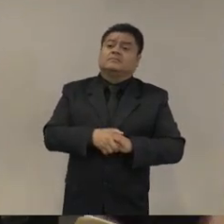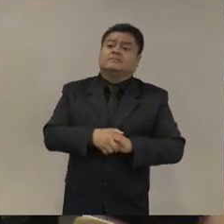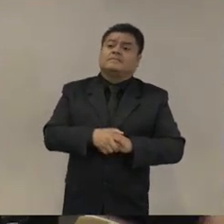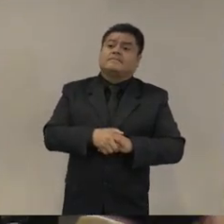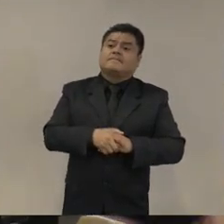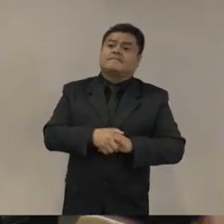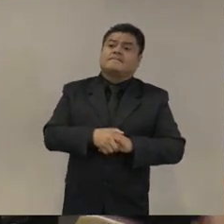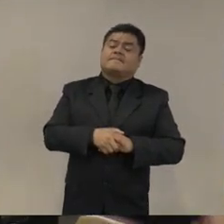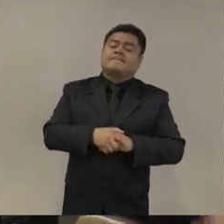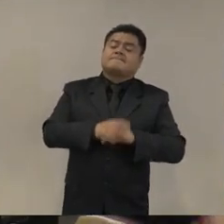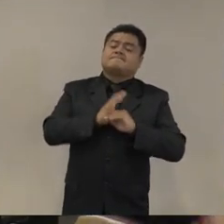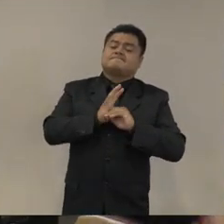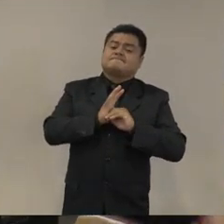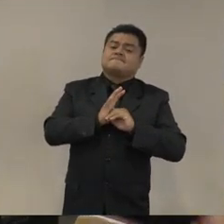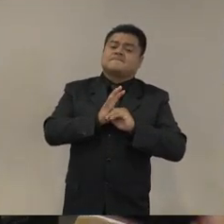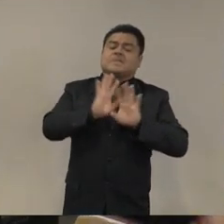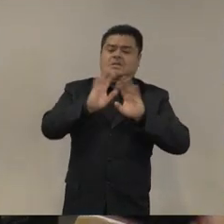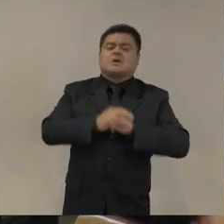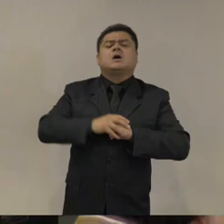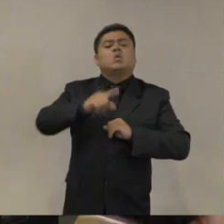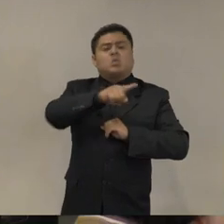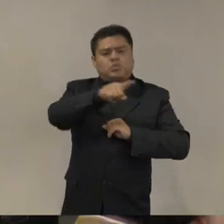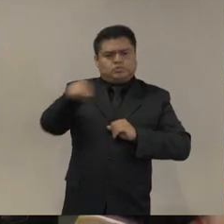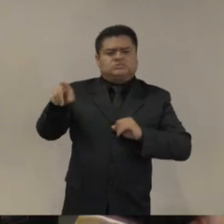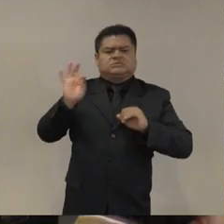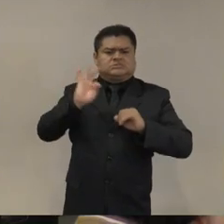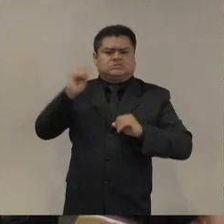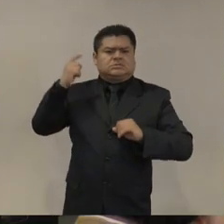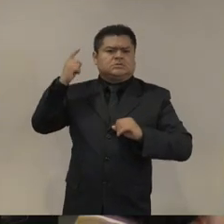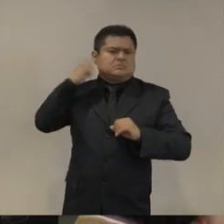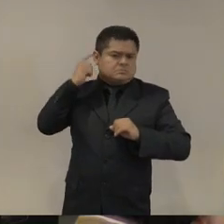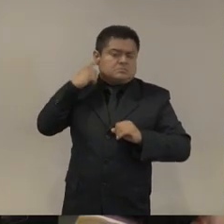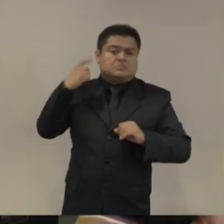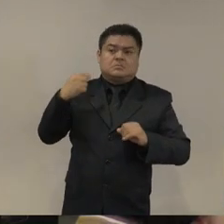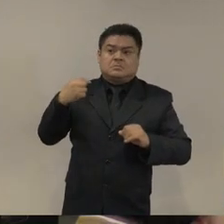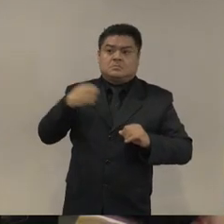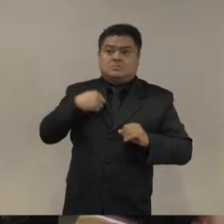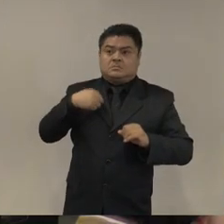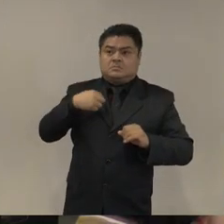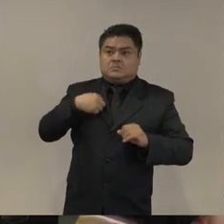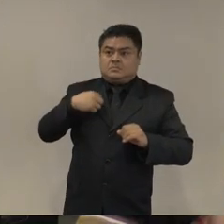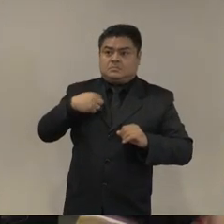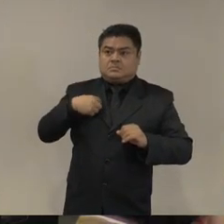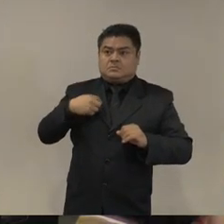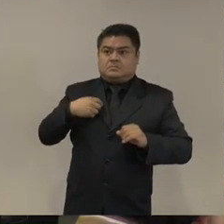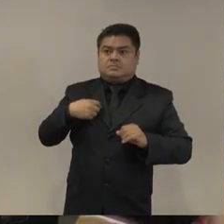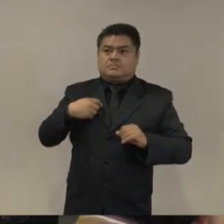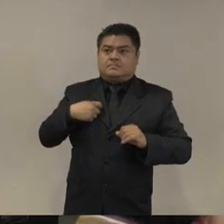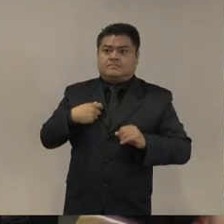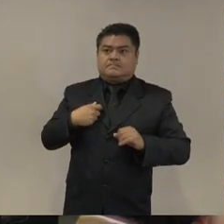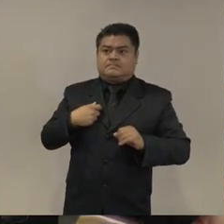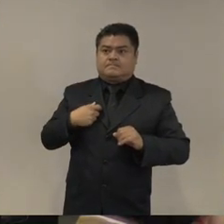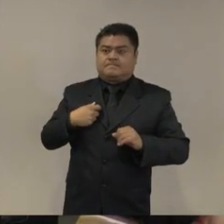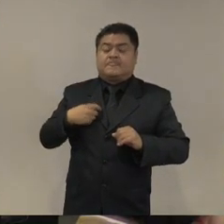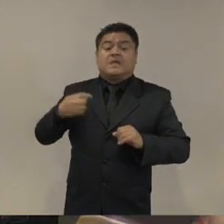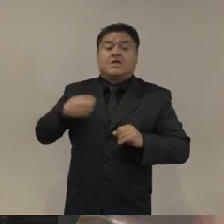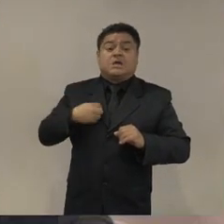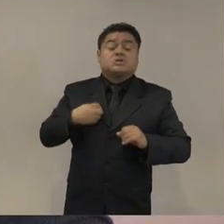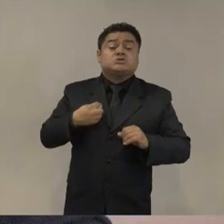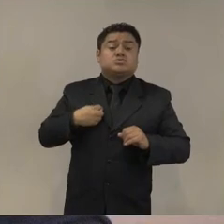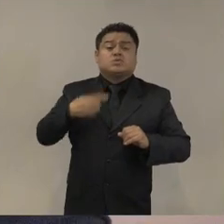Bueno seguramente ustedes escucharon yo nunca me presento de ninguna otra forma excepto como activista